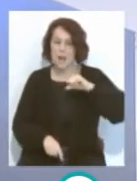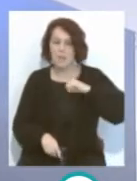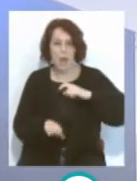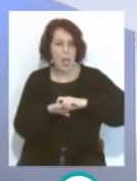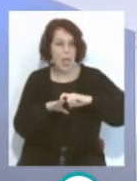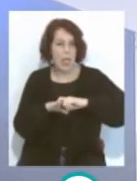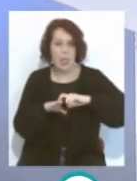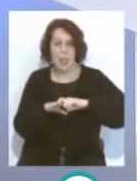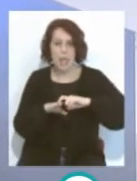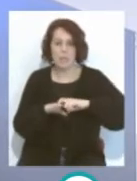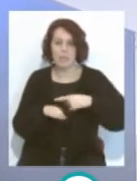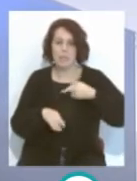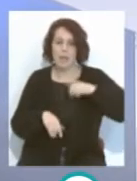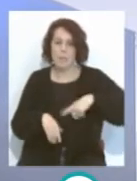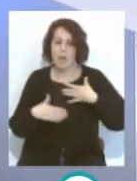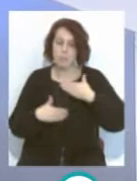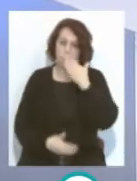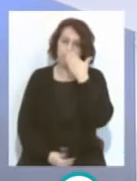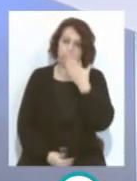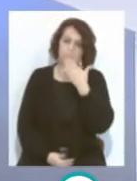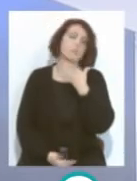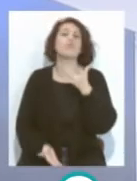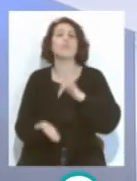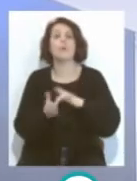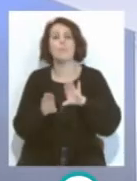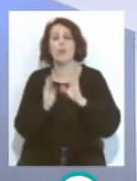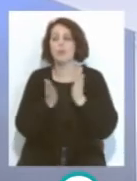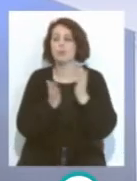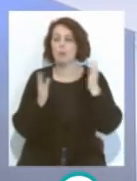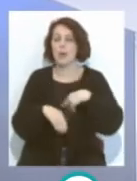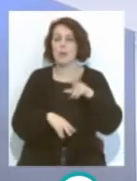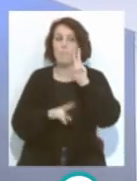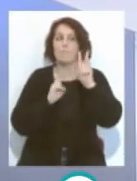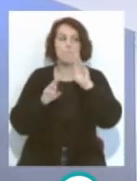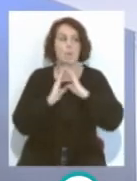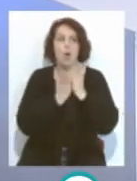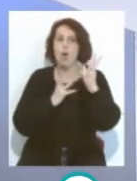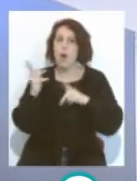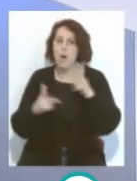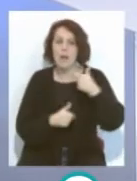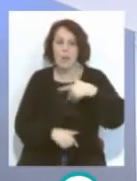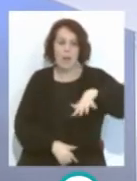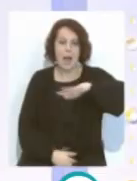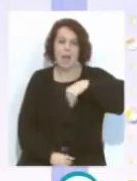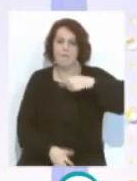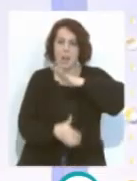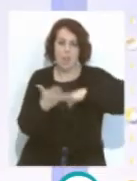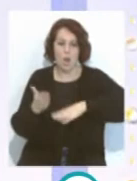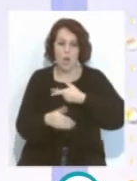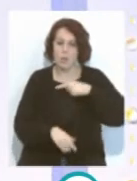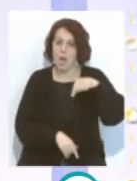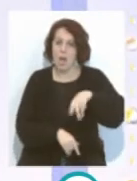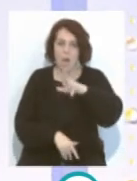y la actitud, que cuando no tiene el balón, lo vemos robando balón en la propia área del Barcelona. O sea que